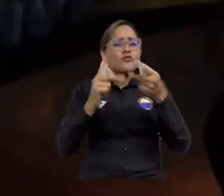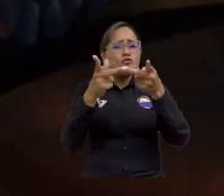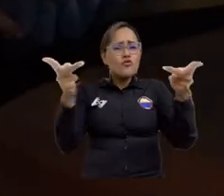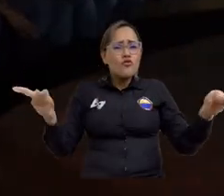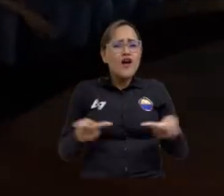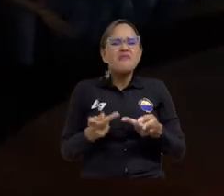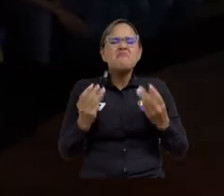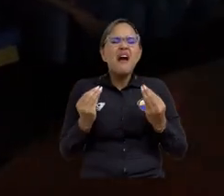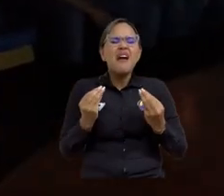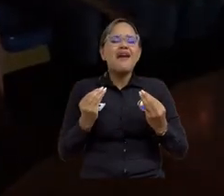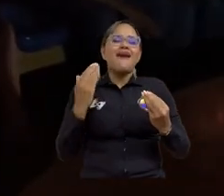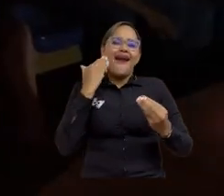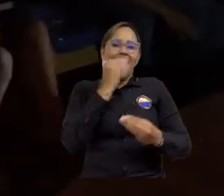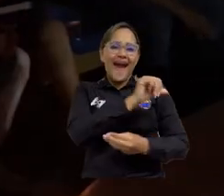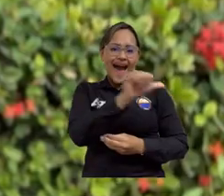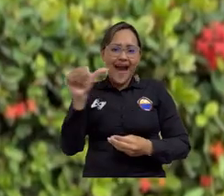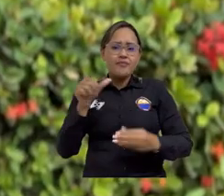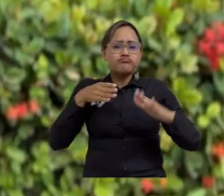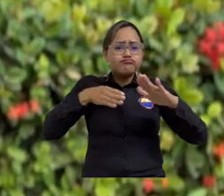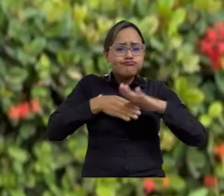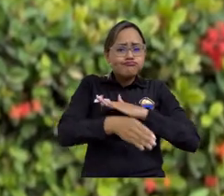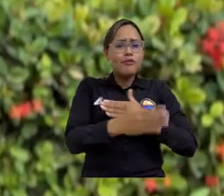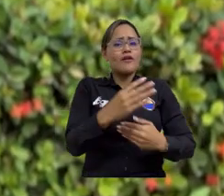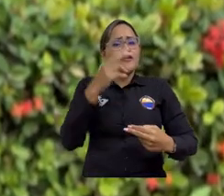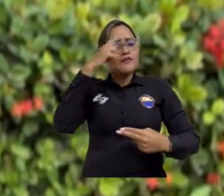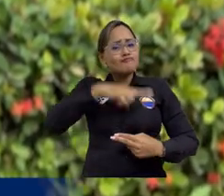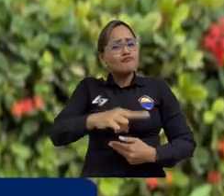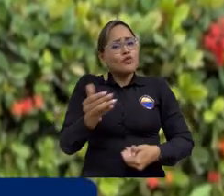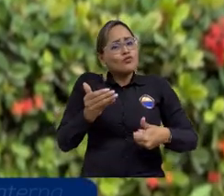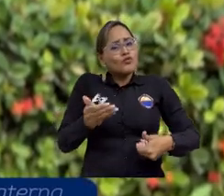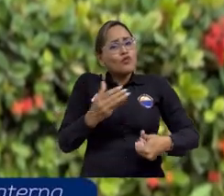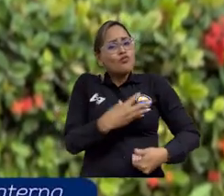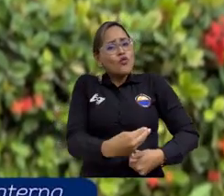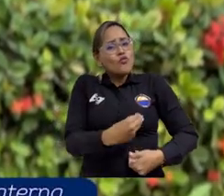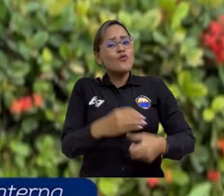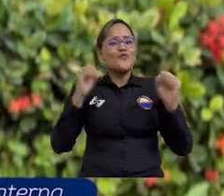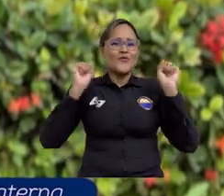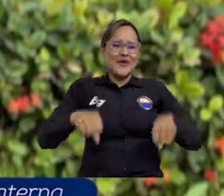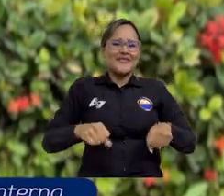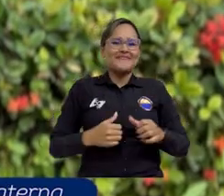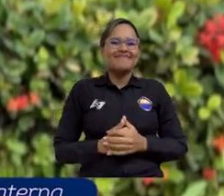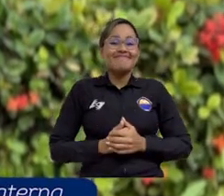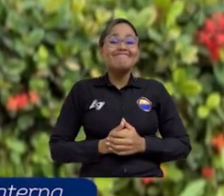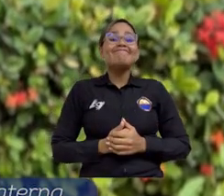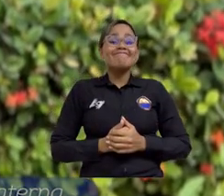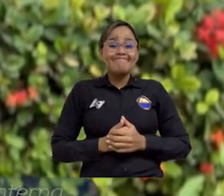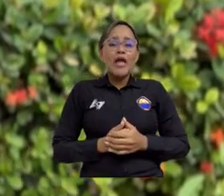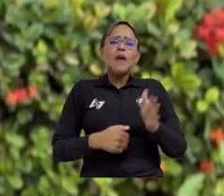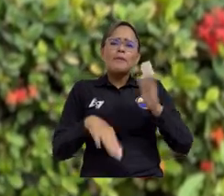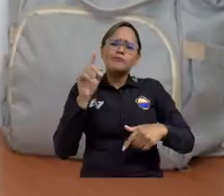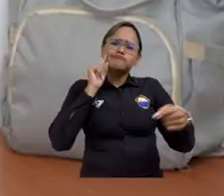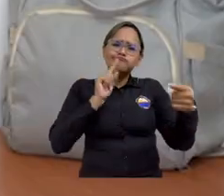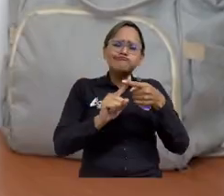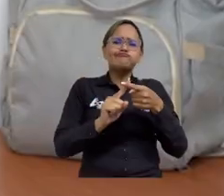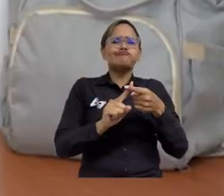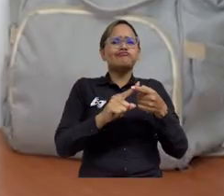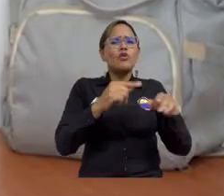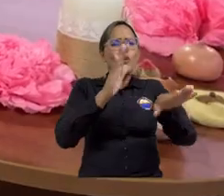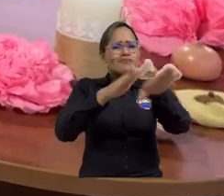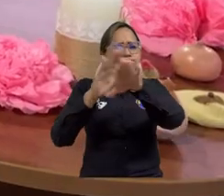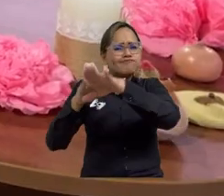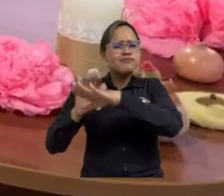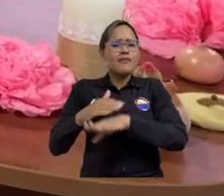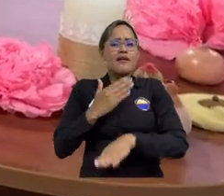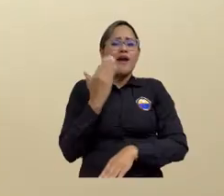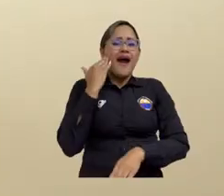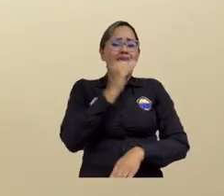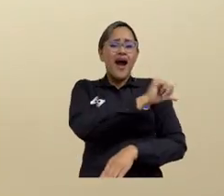amiga de la familia lactante. Esta es la tercera tetatón que se realiza acá en la Universidad del Magdalena y es básicamente como incentivar a las madres a que no